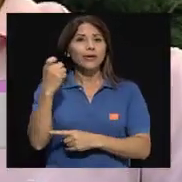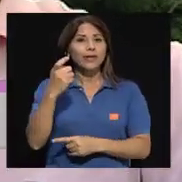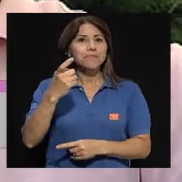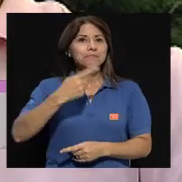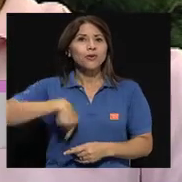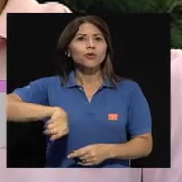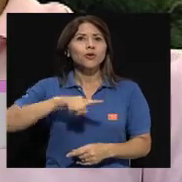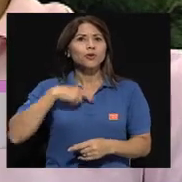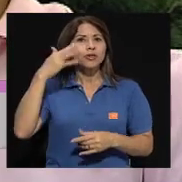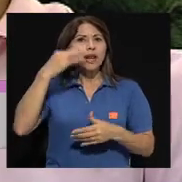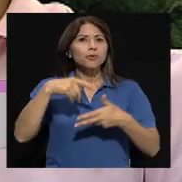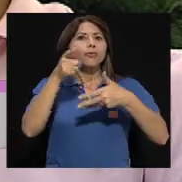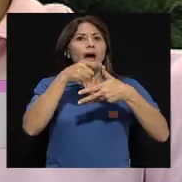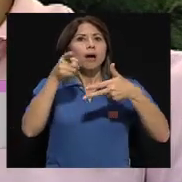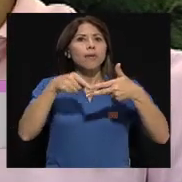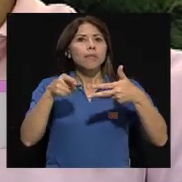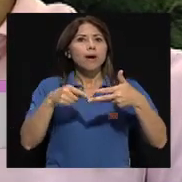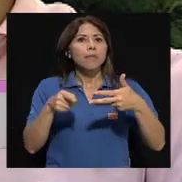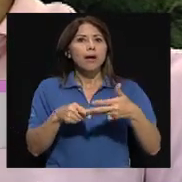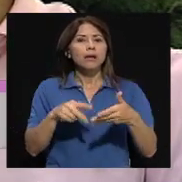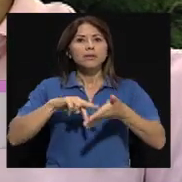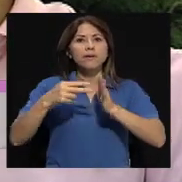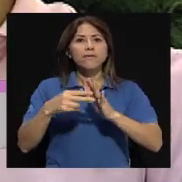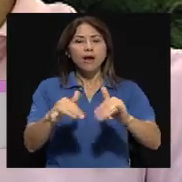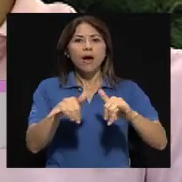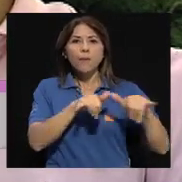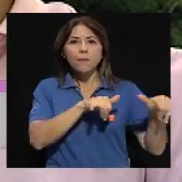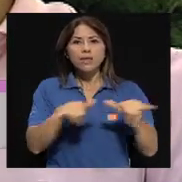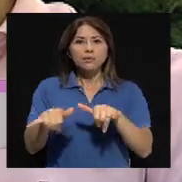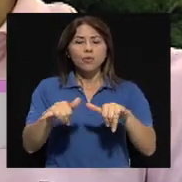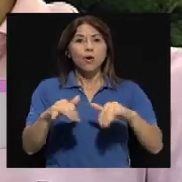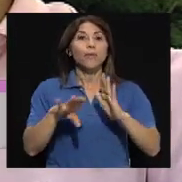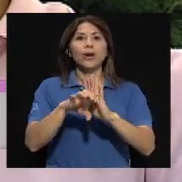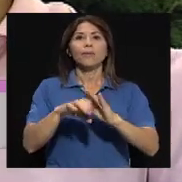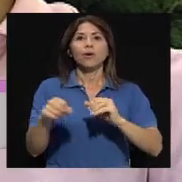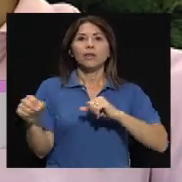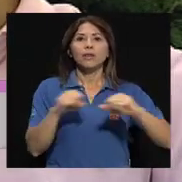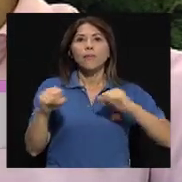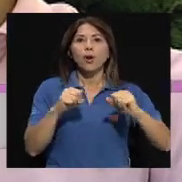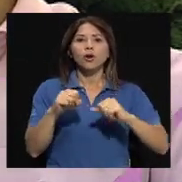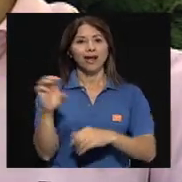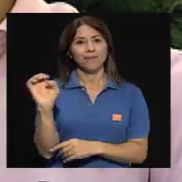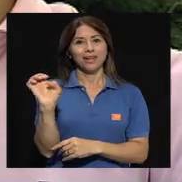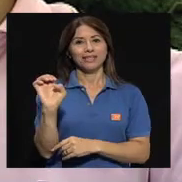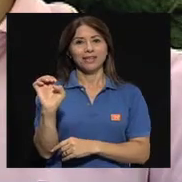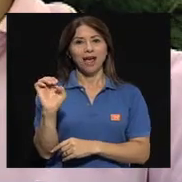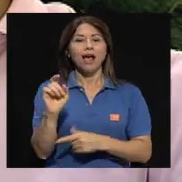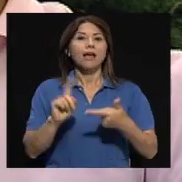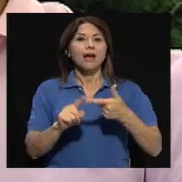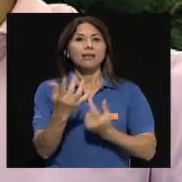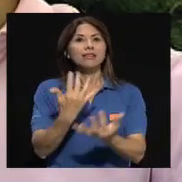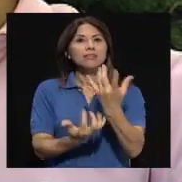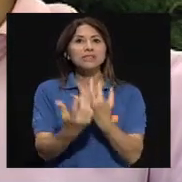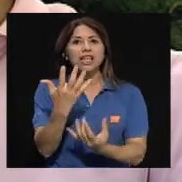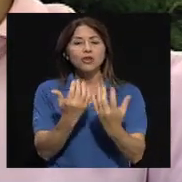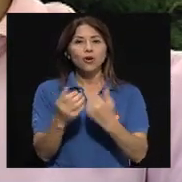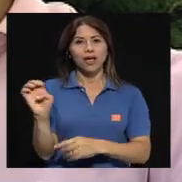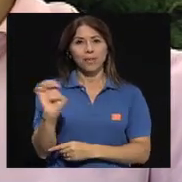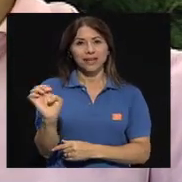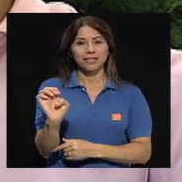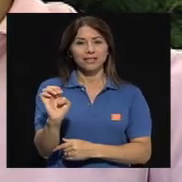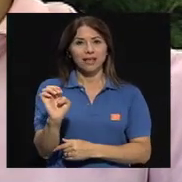tomamos todos por sinónimos, ¿verdad? Casi que todos, un temblor es emergencia, un incendio es emergencia,